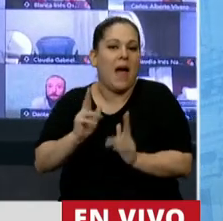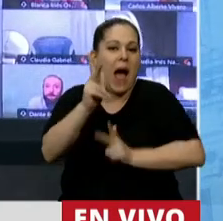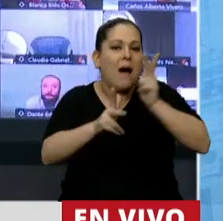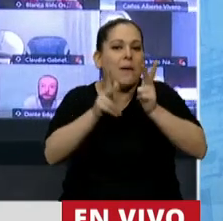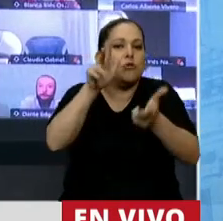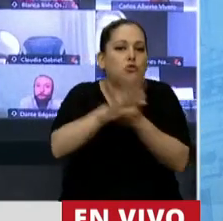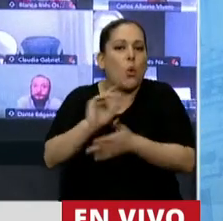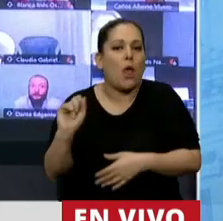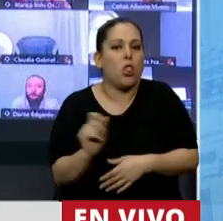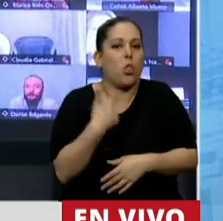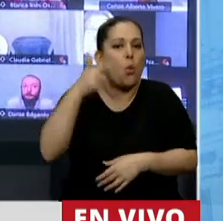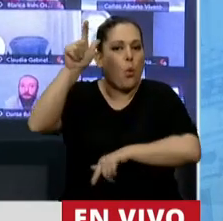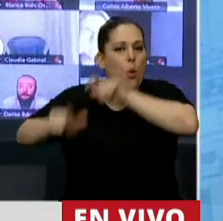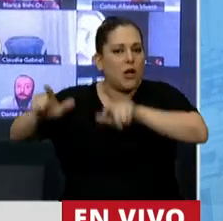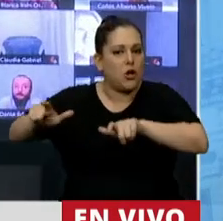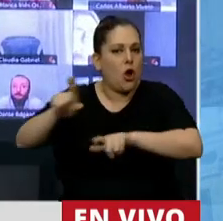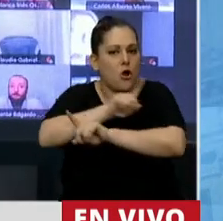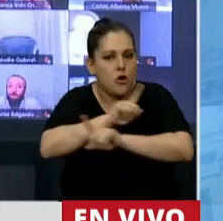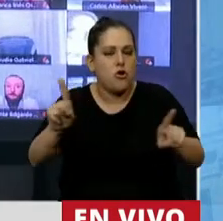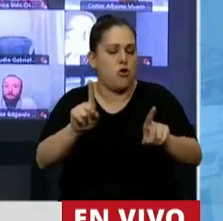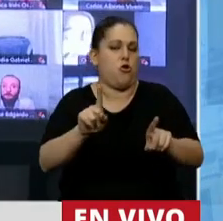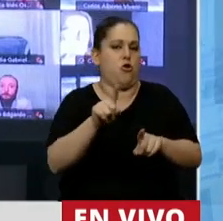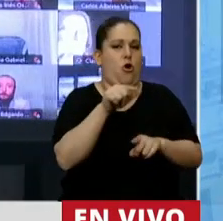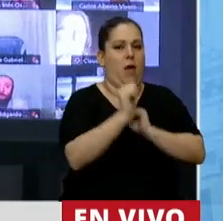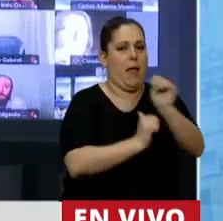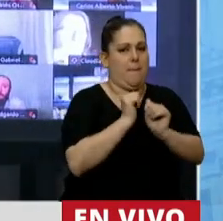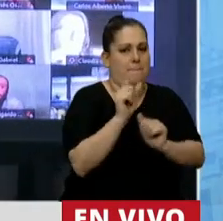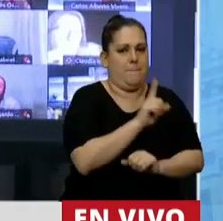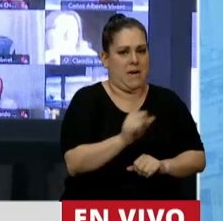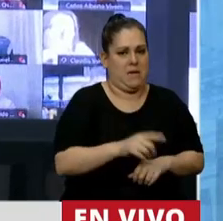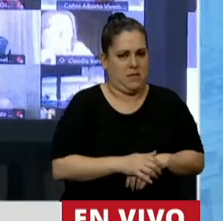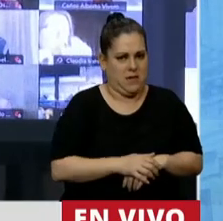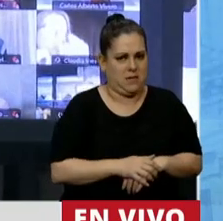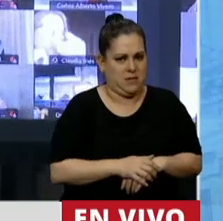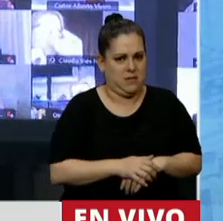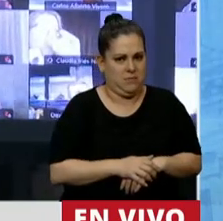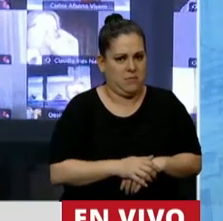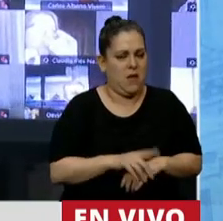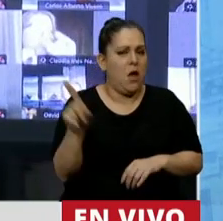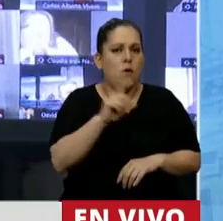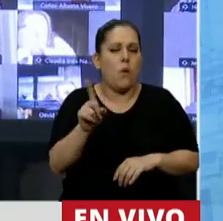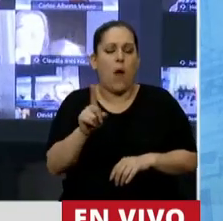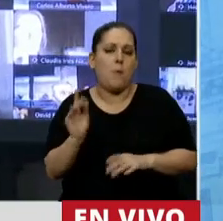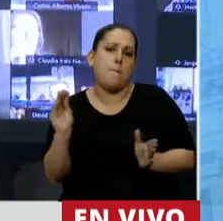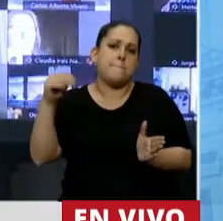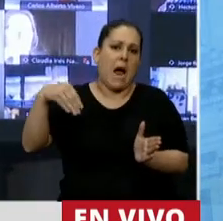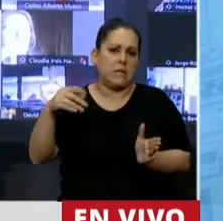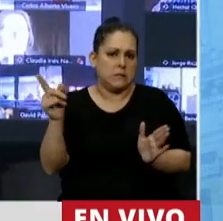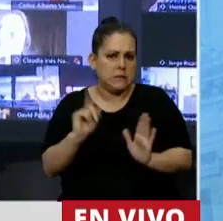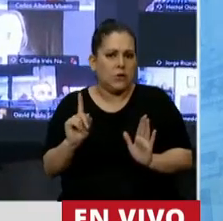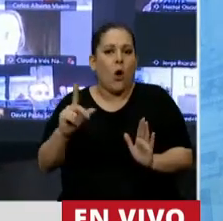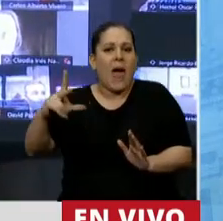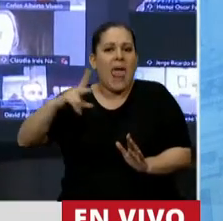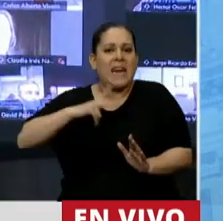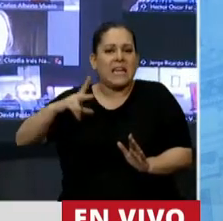empresas. Cualquiera lo puede entender si leyera en el proyecto. No hablamos de excedentes, hablamos de excedentes de